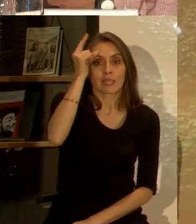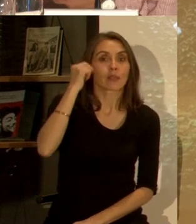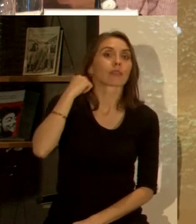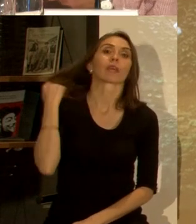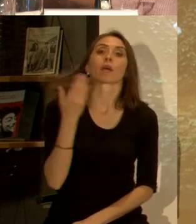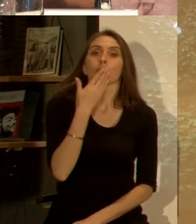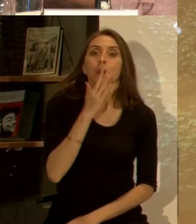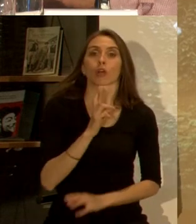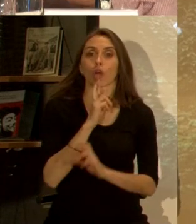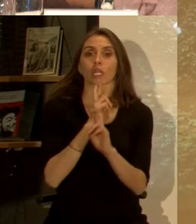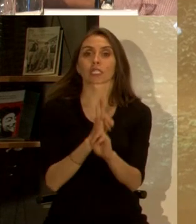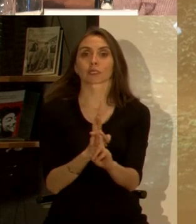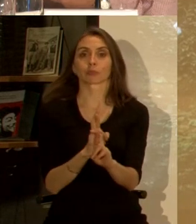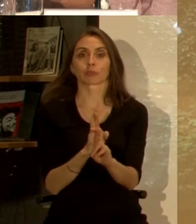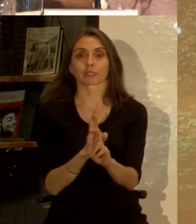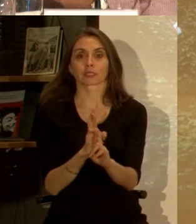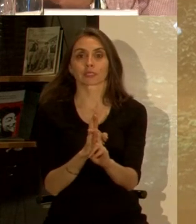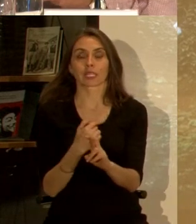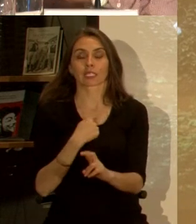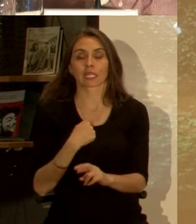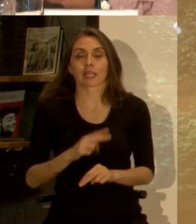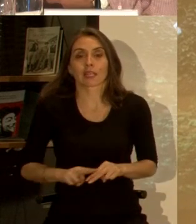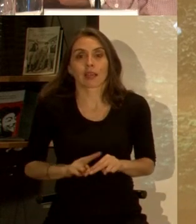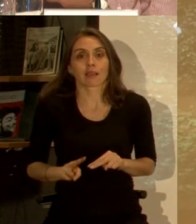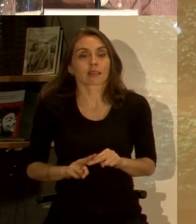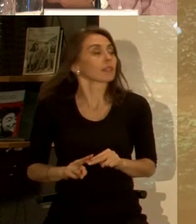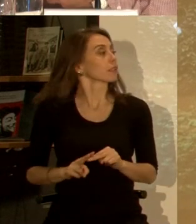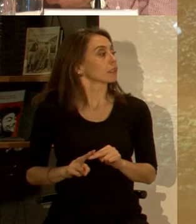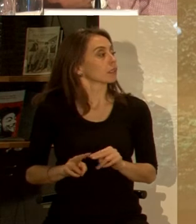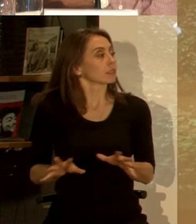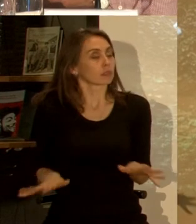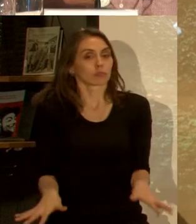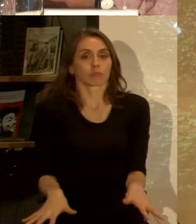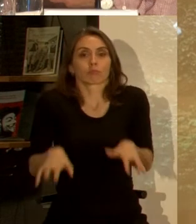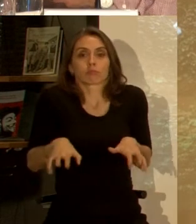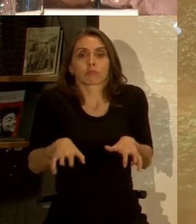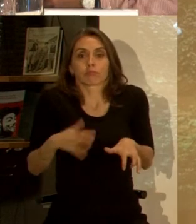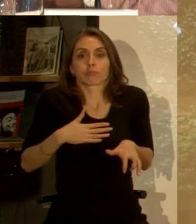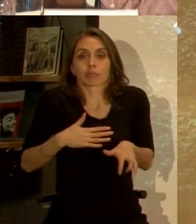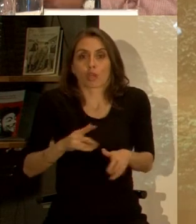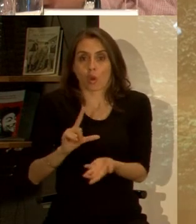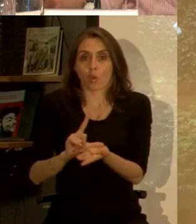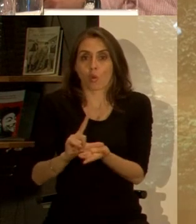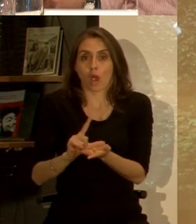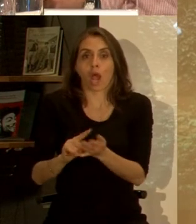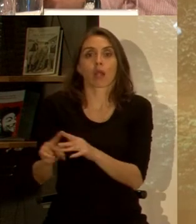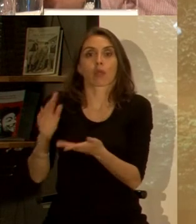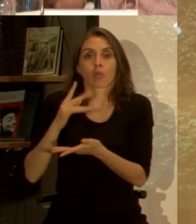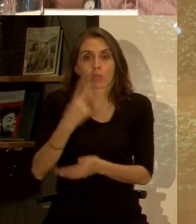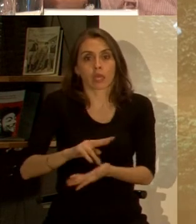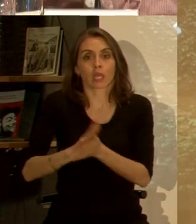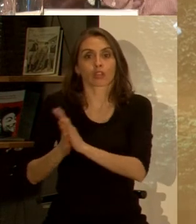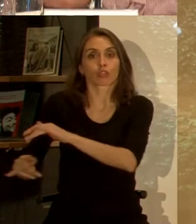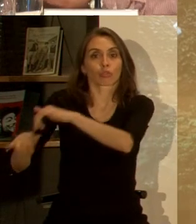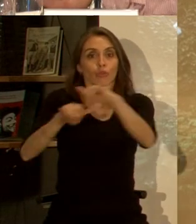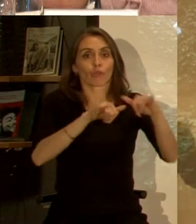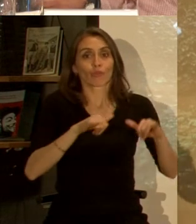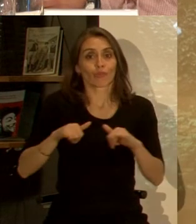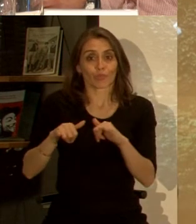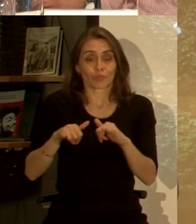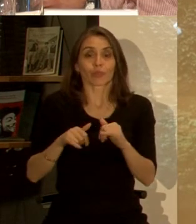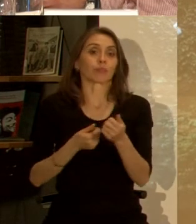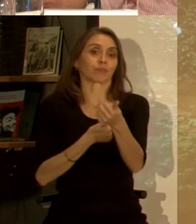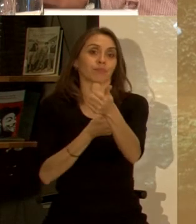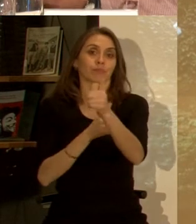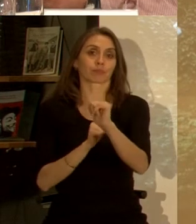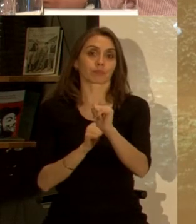la mejor respuesta que venga y que venga de él entonces el arraigo y todos esos conceptos que son lugares comunes tal vez son el desafío